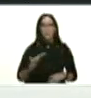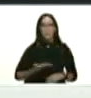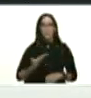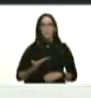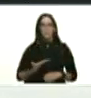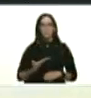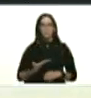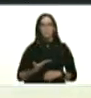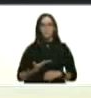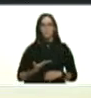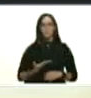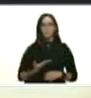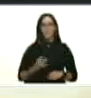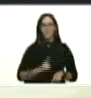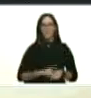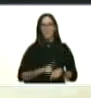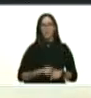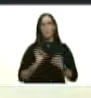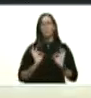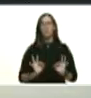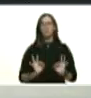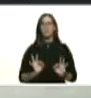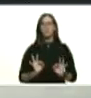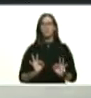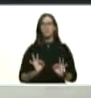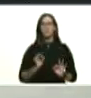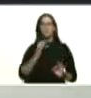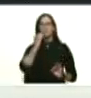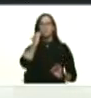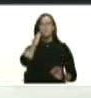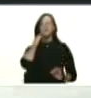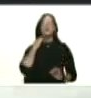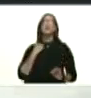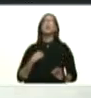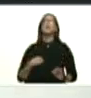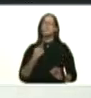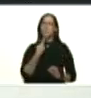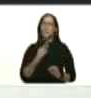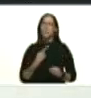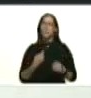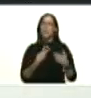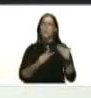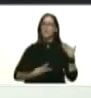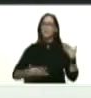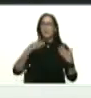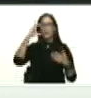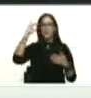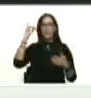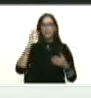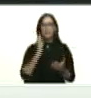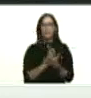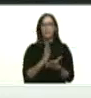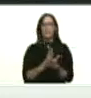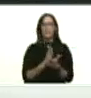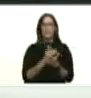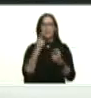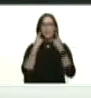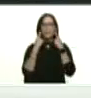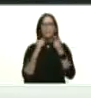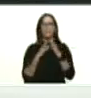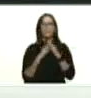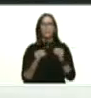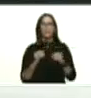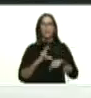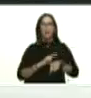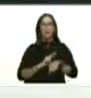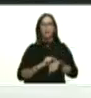en tiempo real yo le digo a la vicepresidenta ejecutiva bueno que siempre está pendiente de todo la doctora